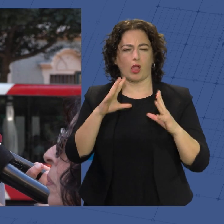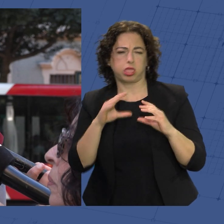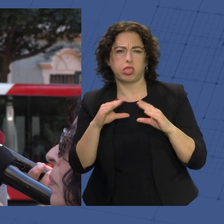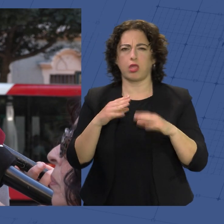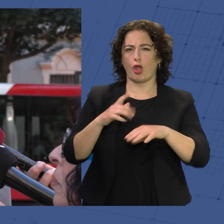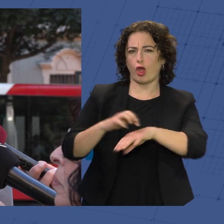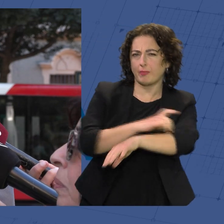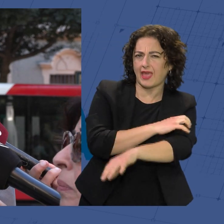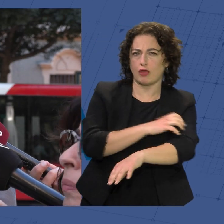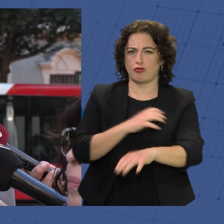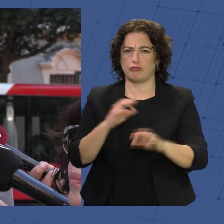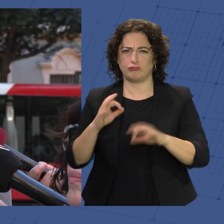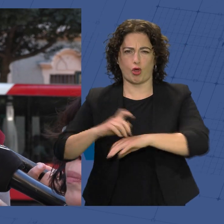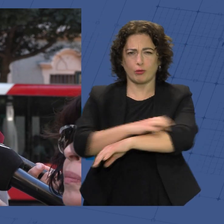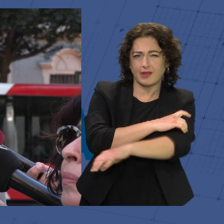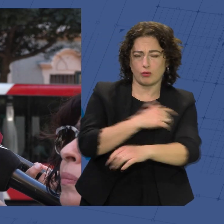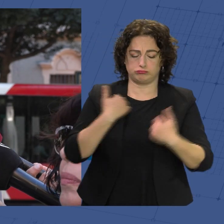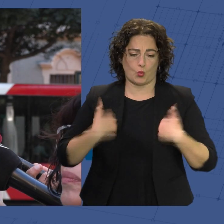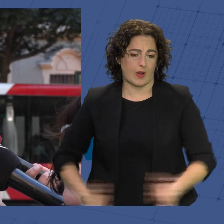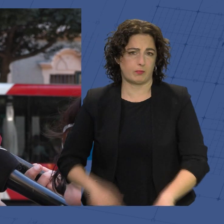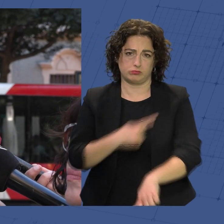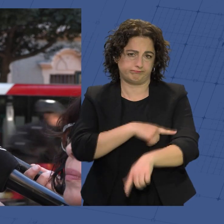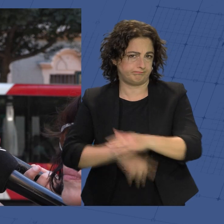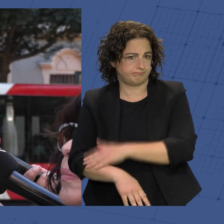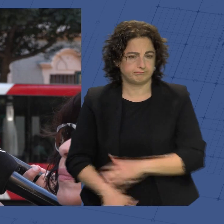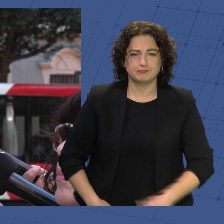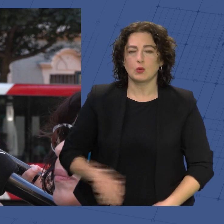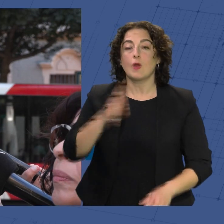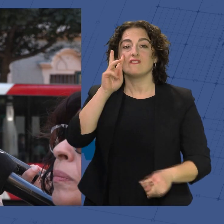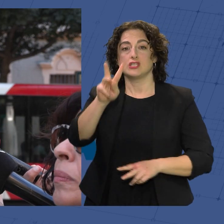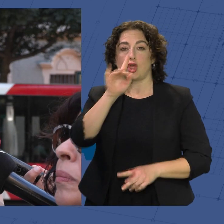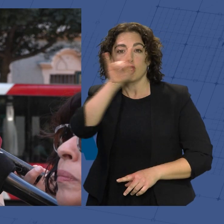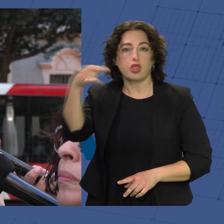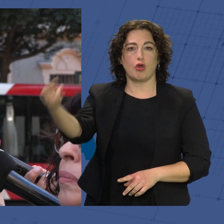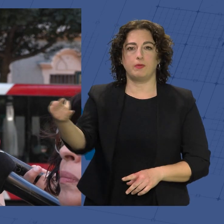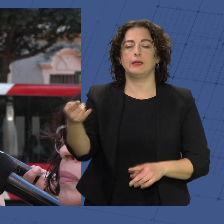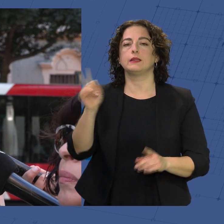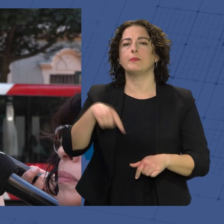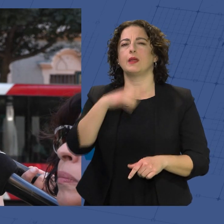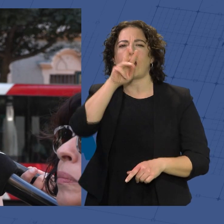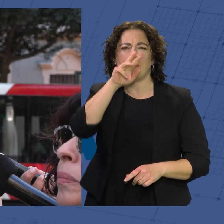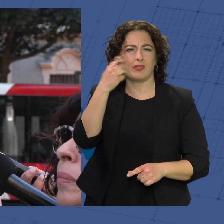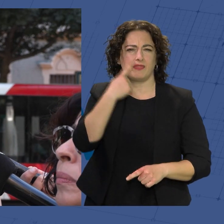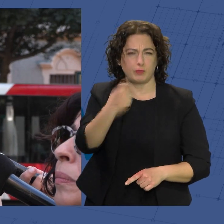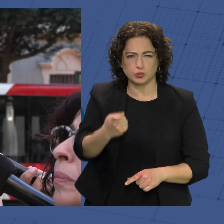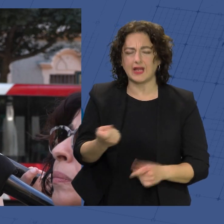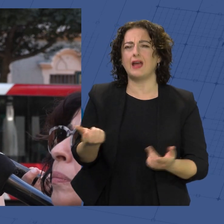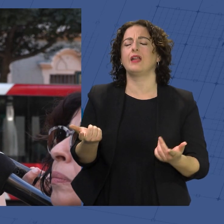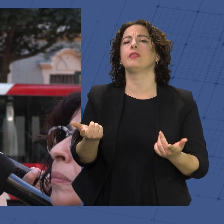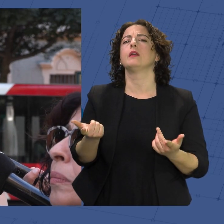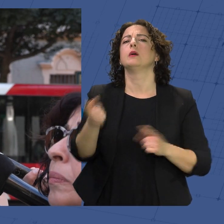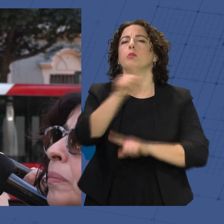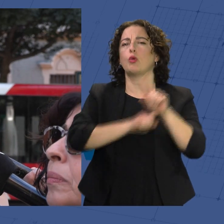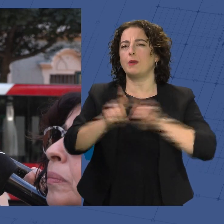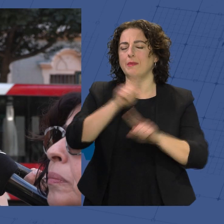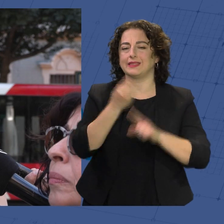hormigueo, un remo del cuerpo, una visión doble, una ataxia, una dificultad para hablar o una dificultad